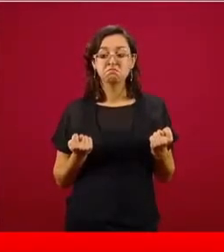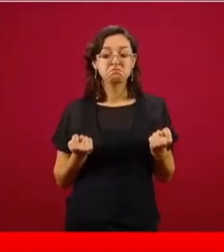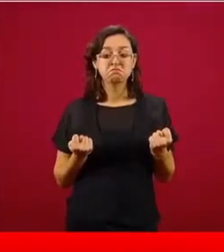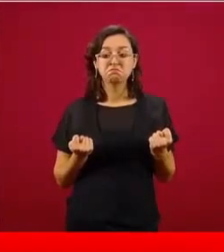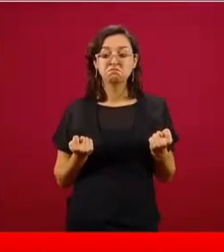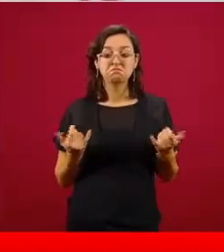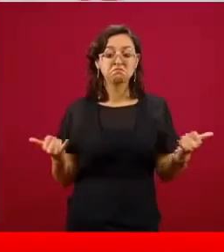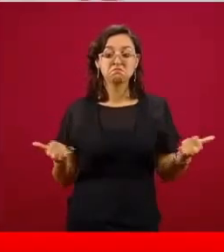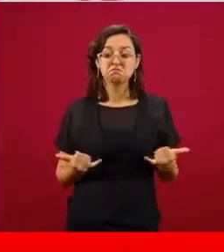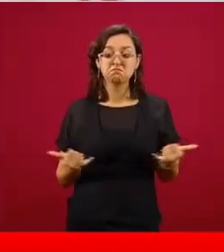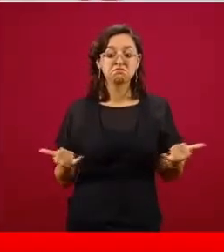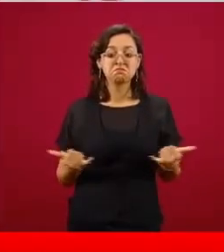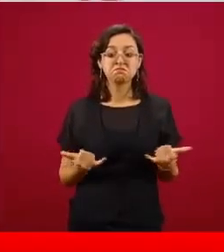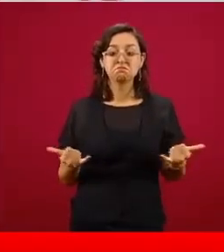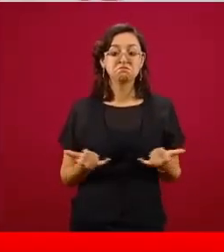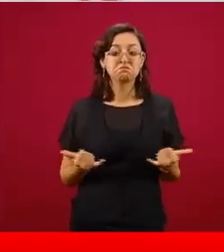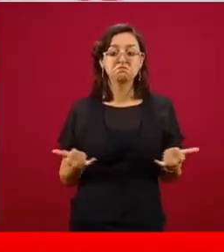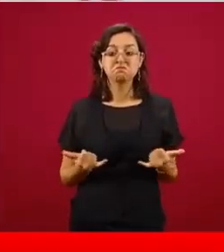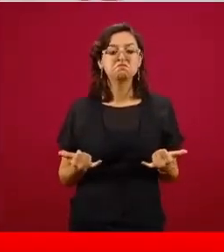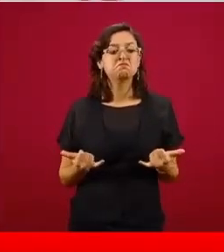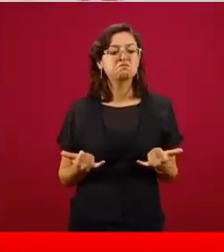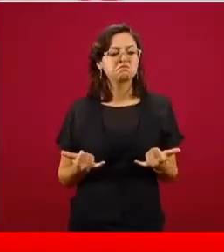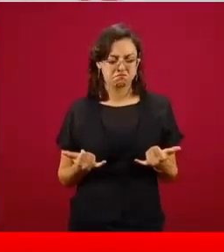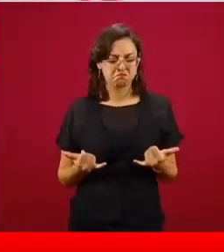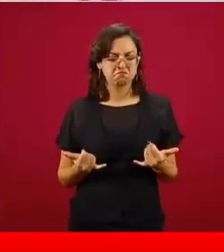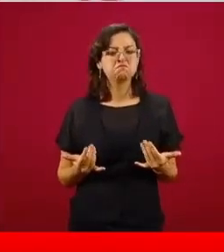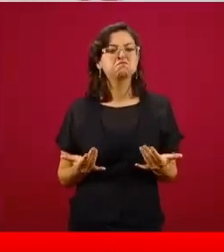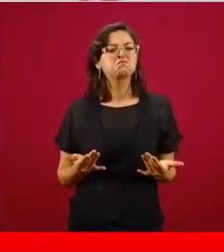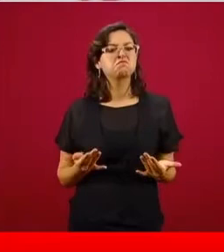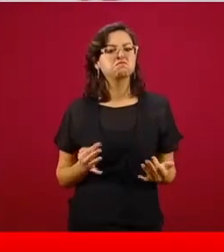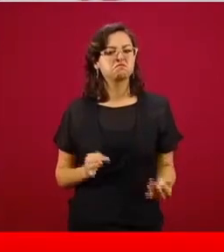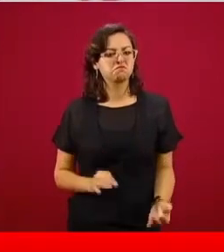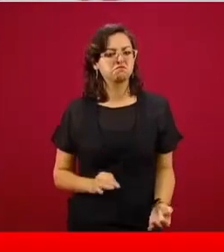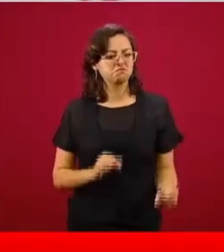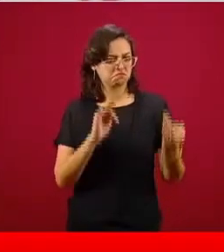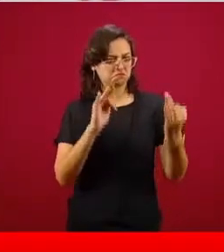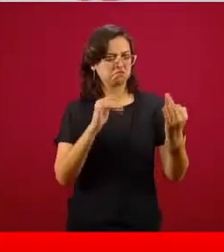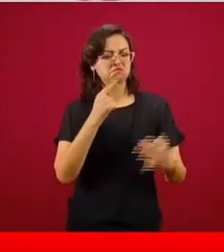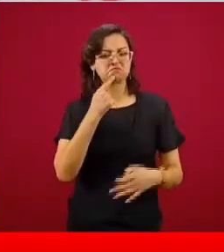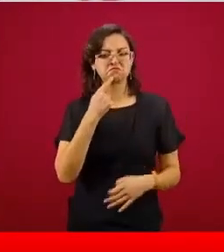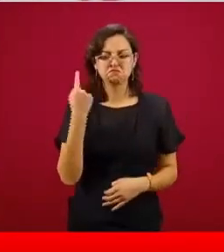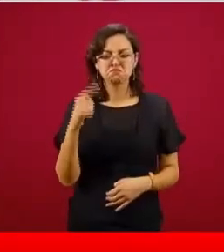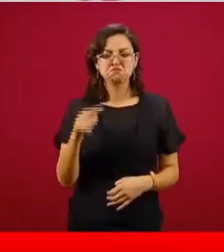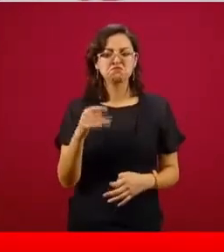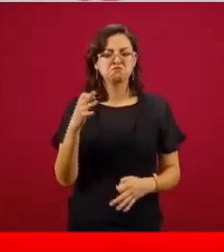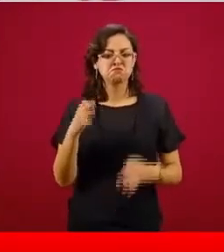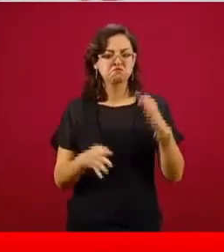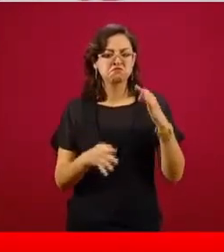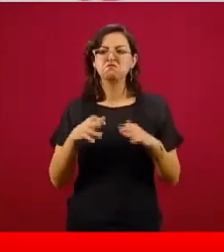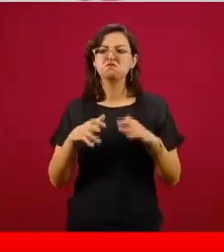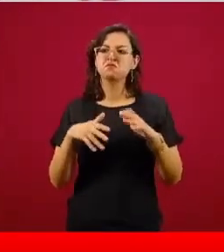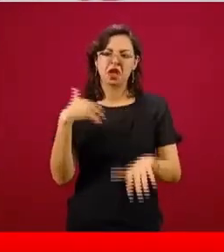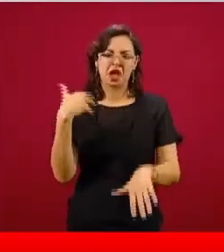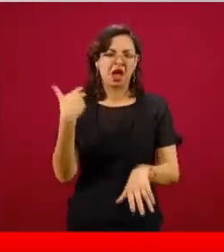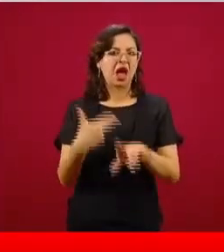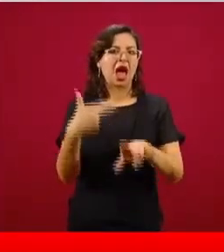que dijo, pues vamos a estar litigando hasta el año 3000,